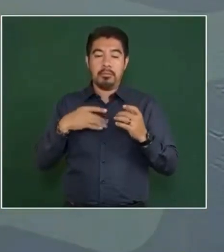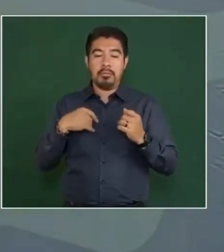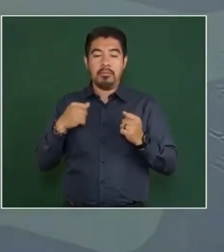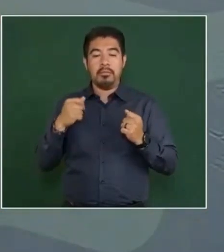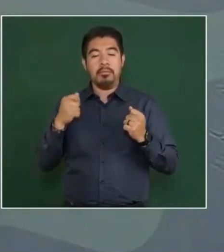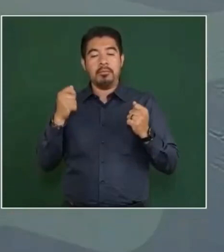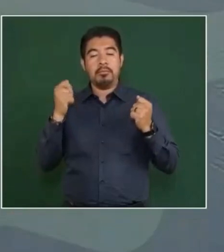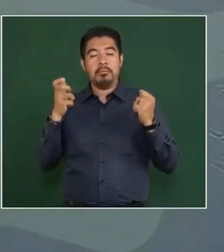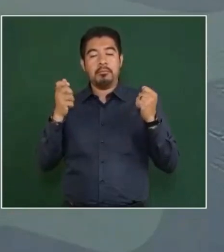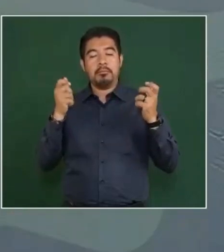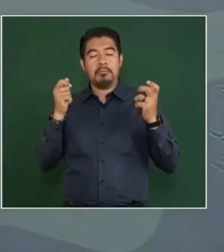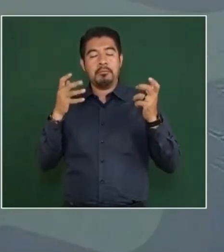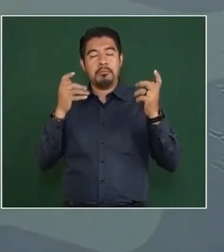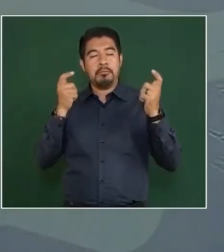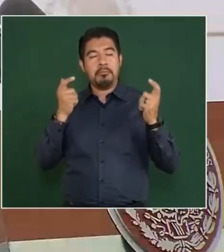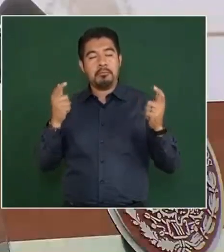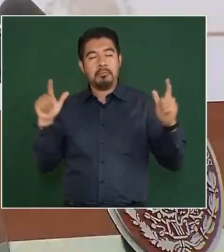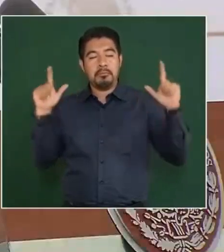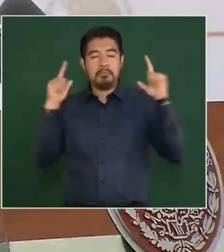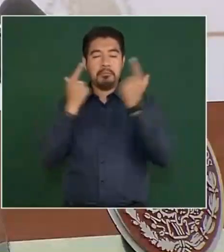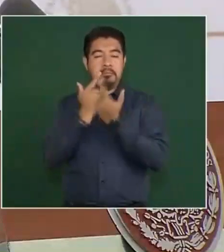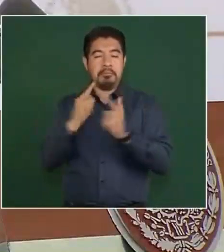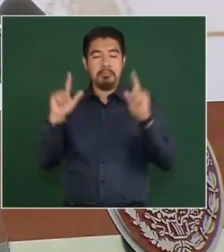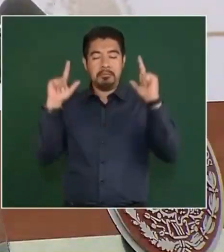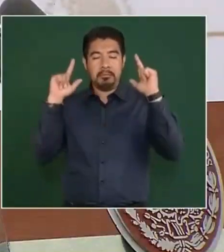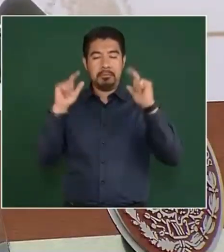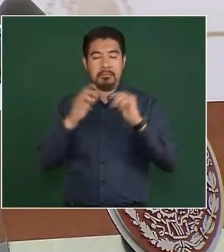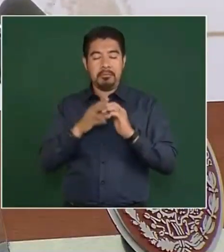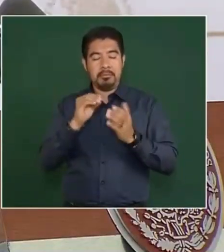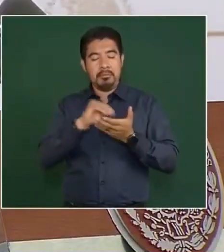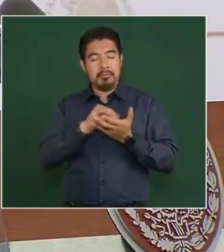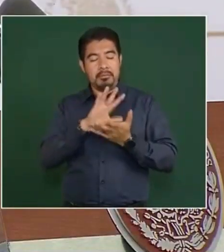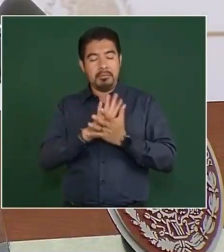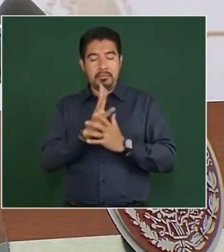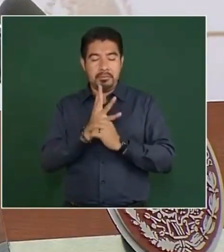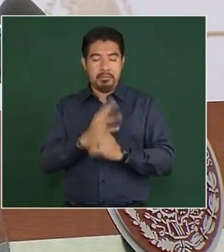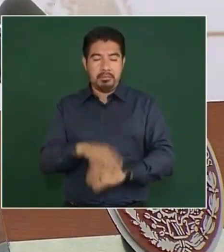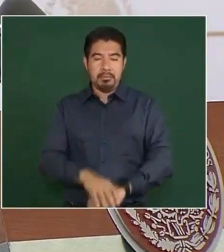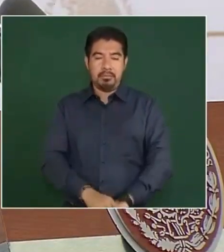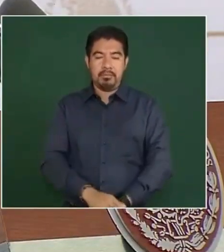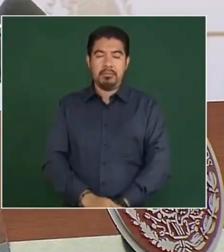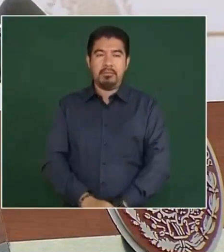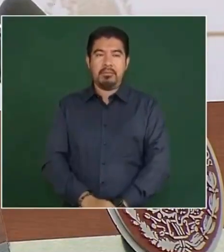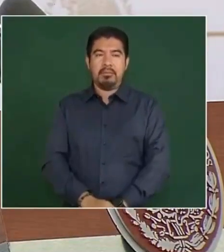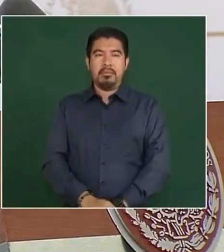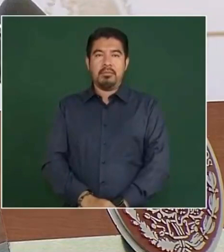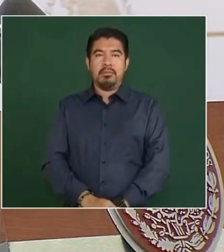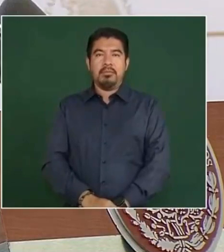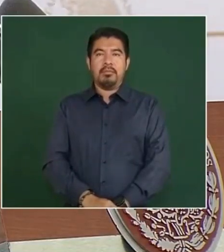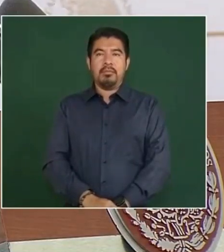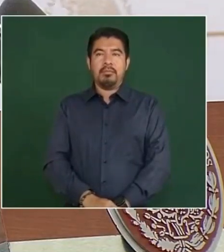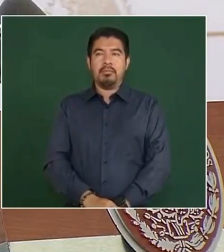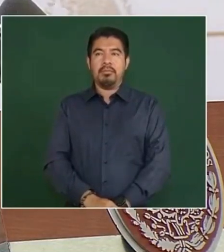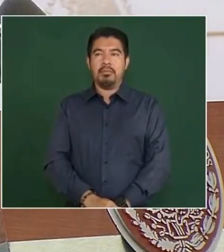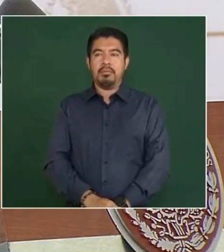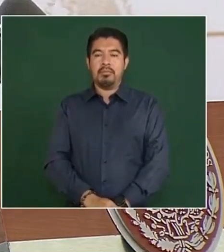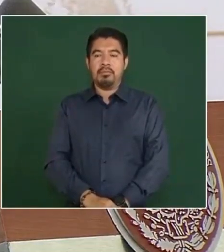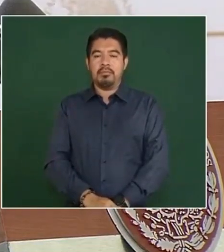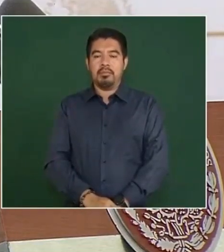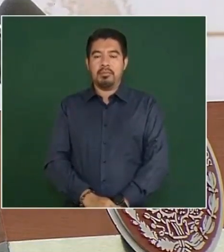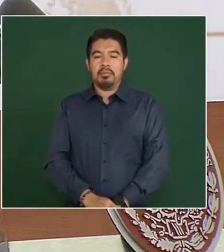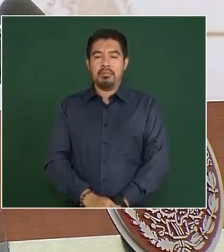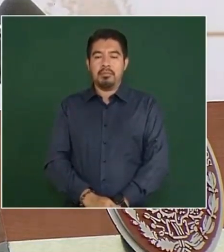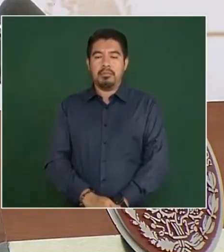de la libertad, cuestionadores